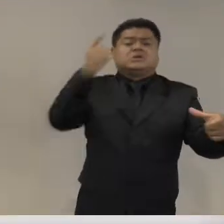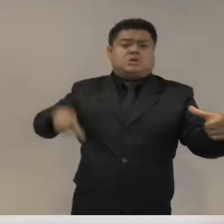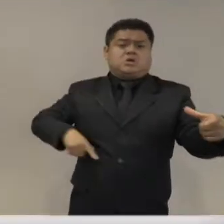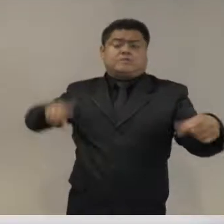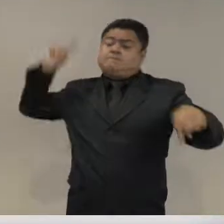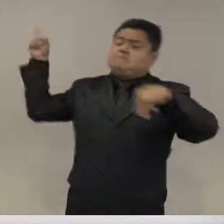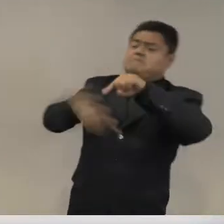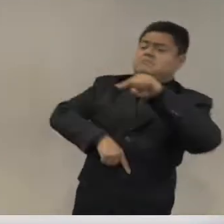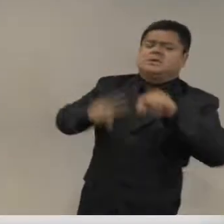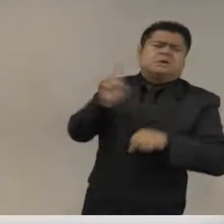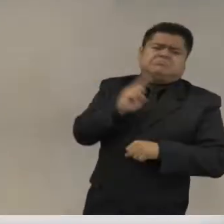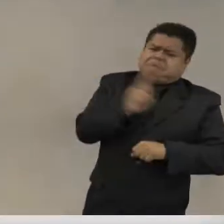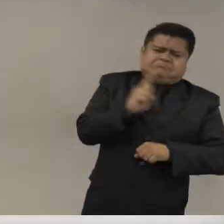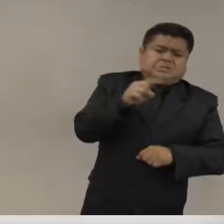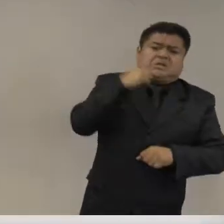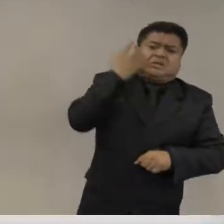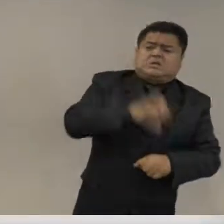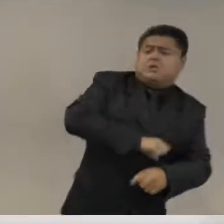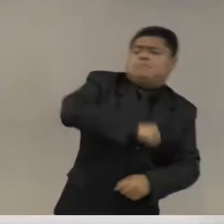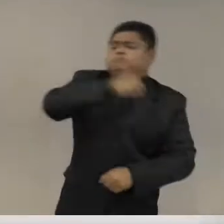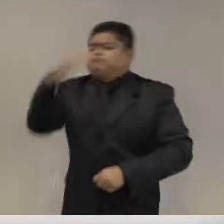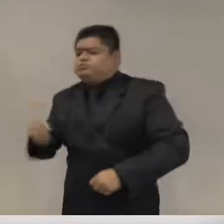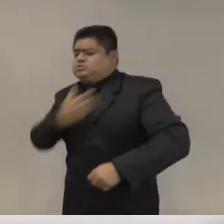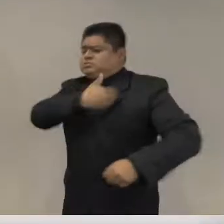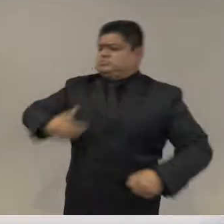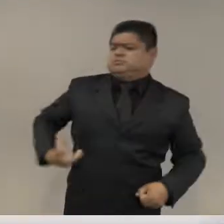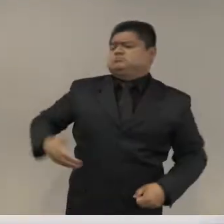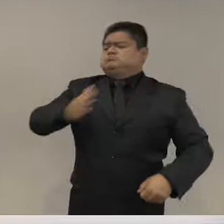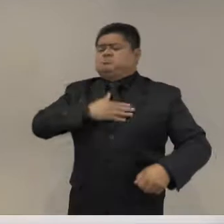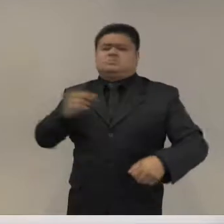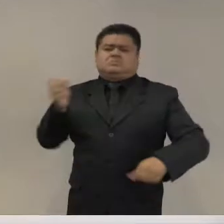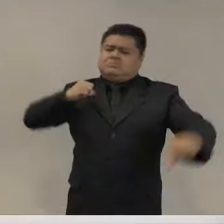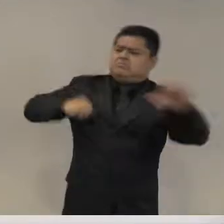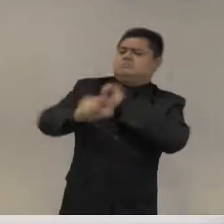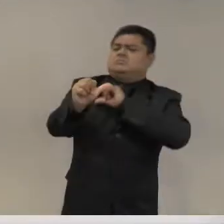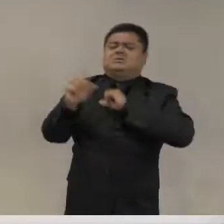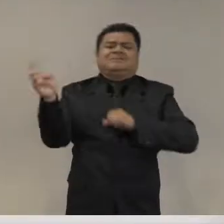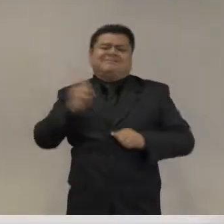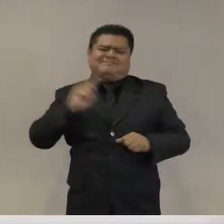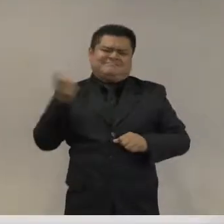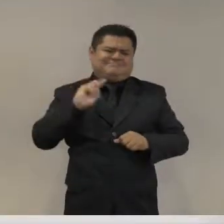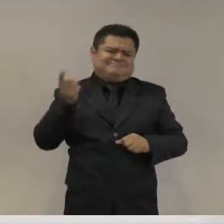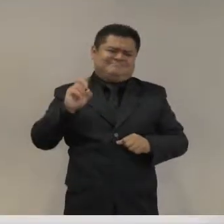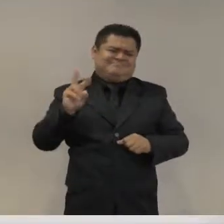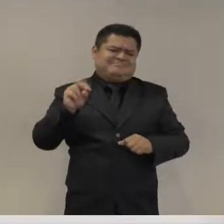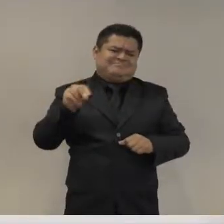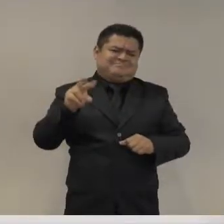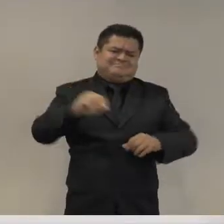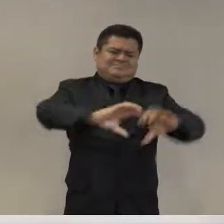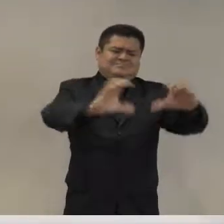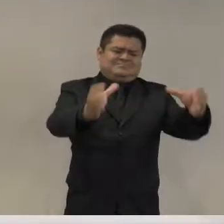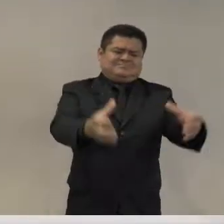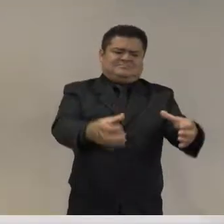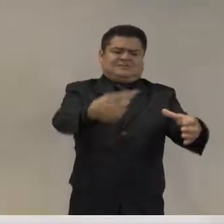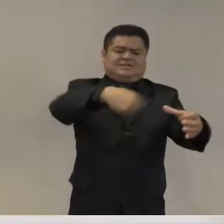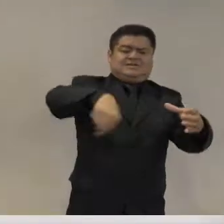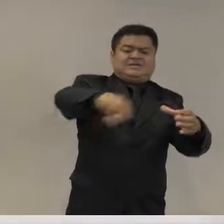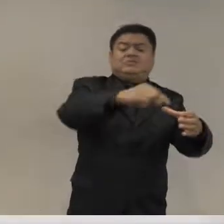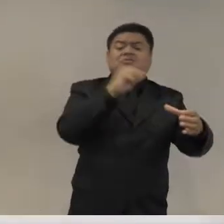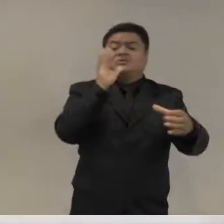hecho, la delincuencia organizada es mucho más difícil combatir que una insurgencia. Una insurgencia es fácil porque